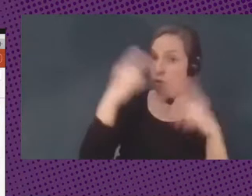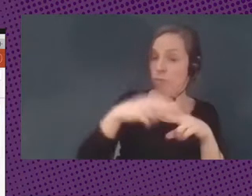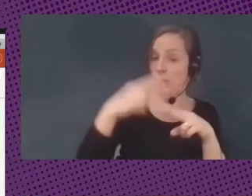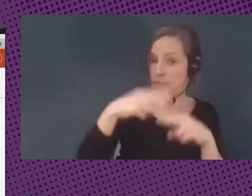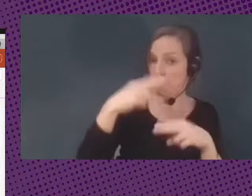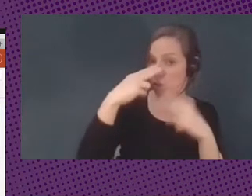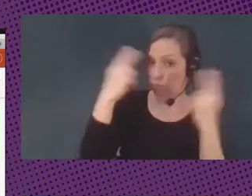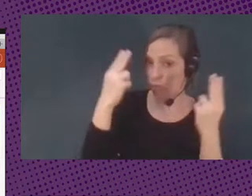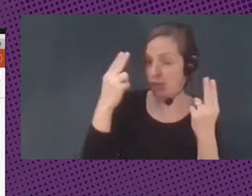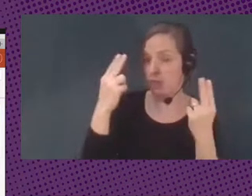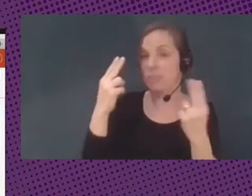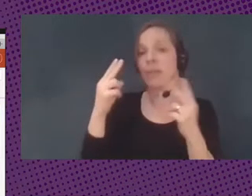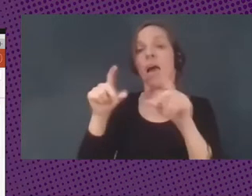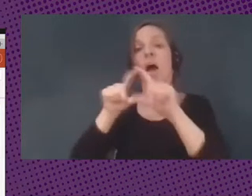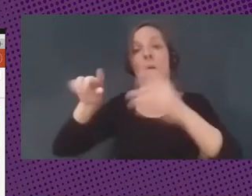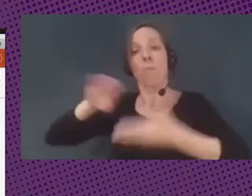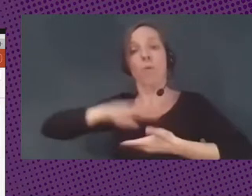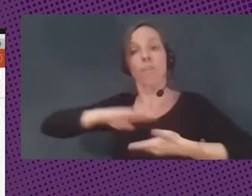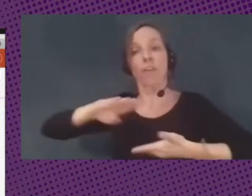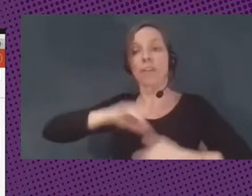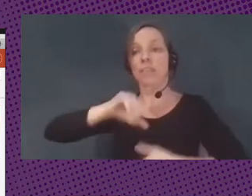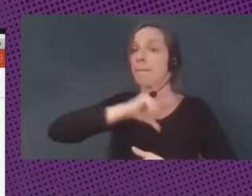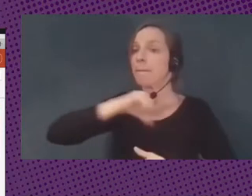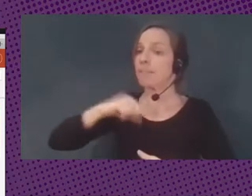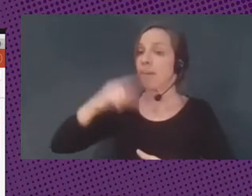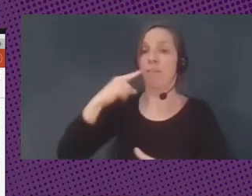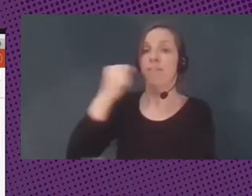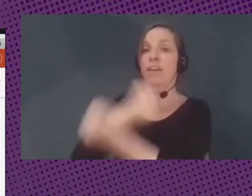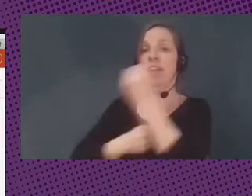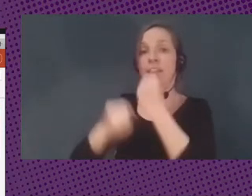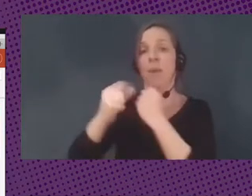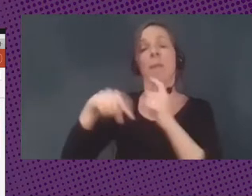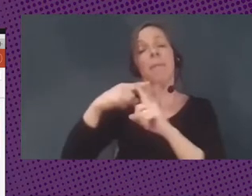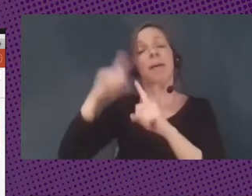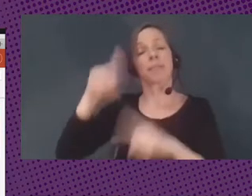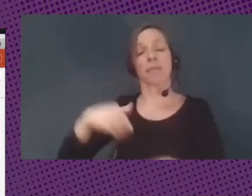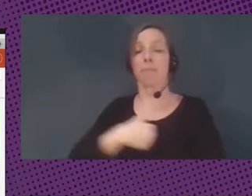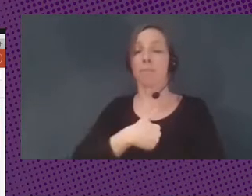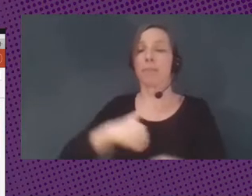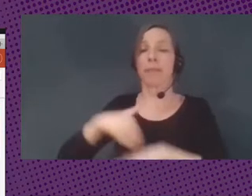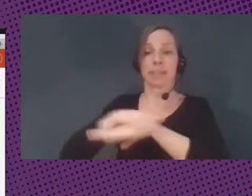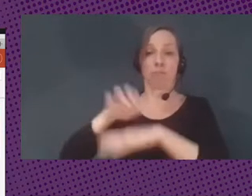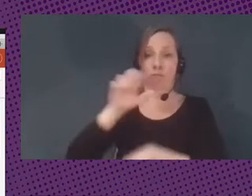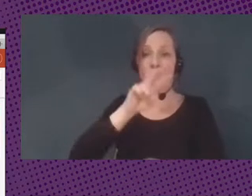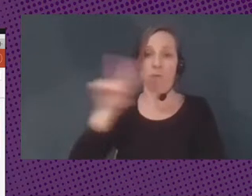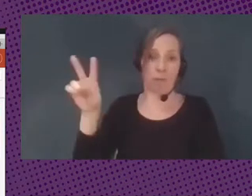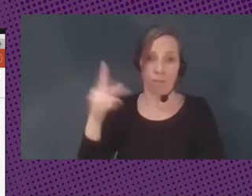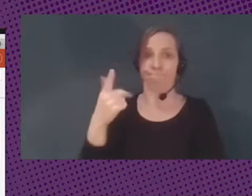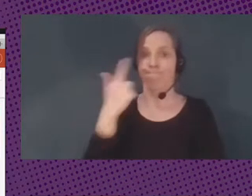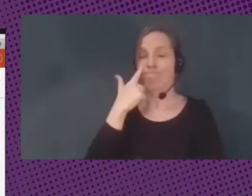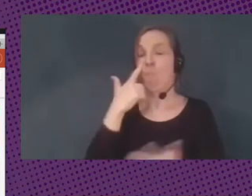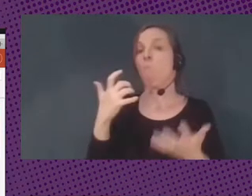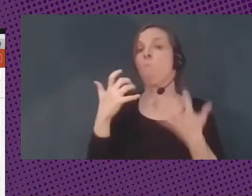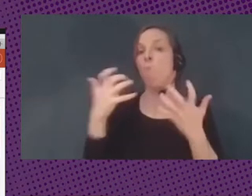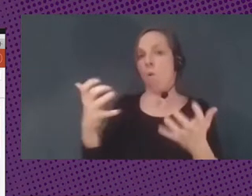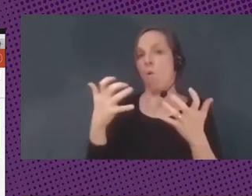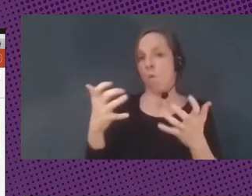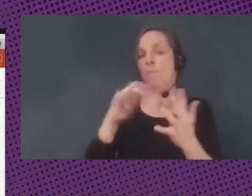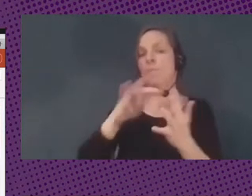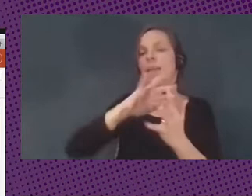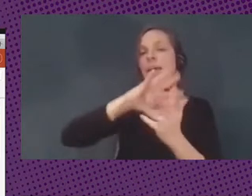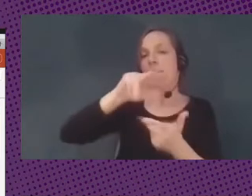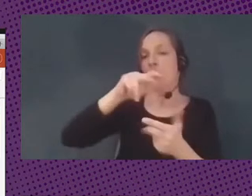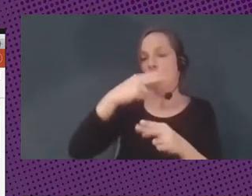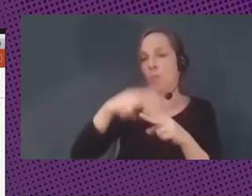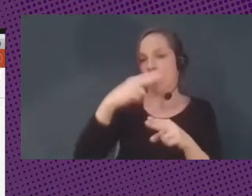privados y financieros y el rol del gobierno de los Estados Unidos. Una demostración clara de la geopolítica de